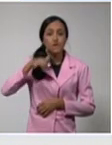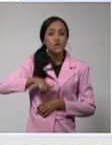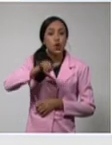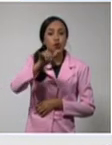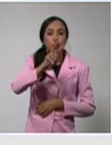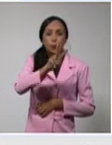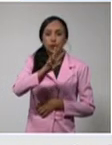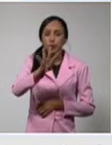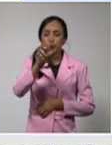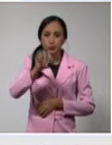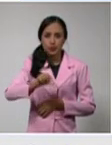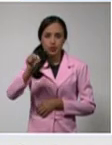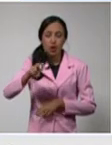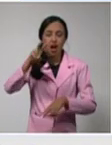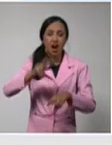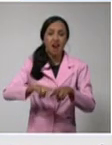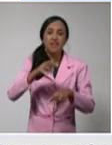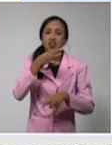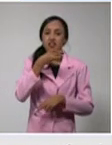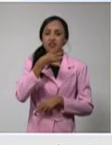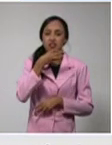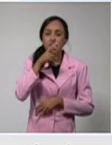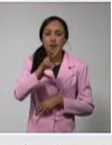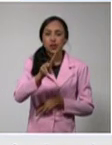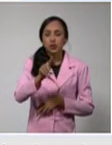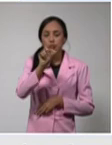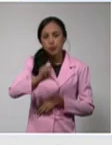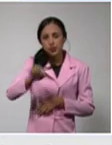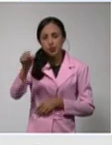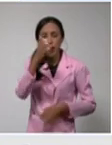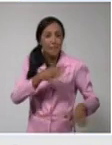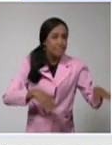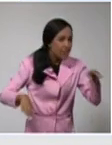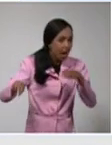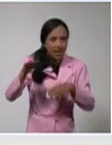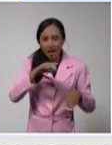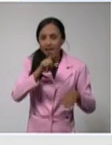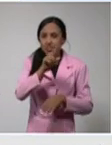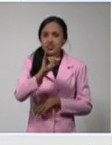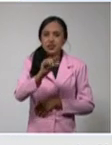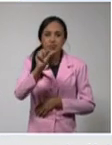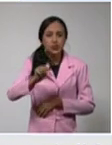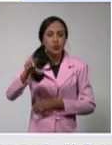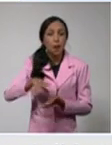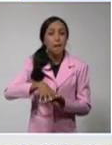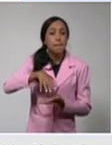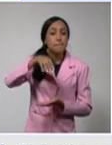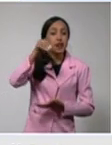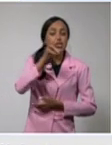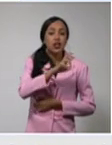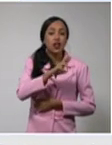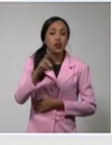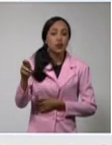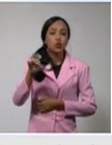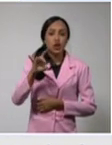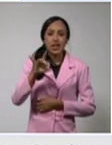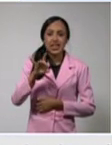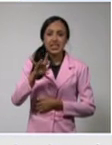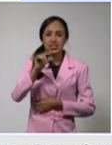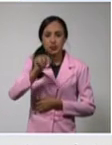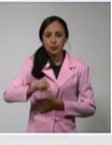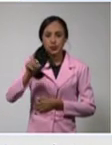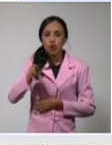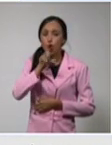Habana Vieja, 21. Playa, 16. Plaza de la Revolución, 15. Y